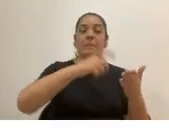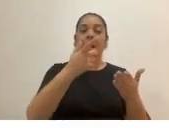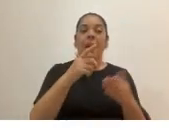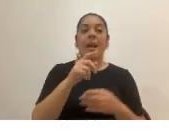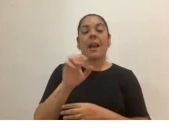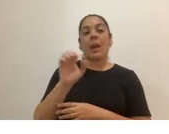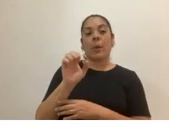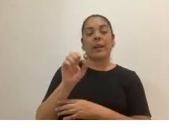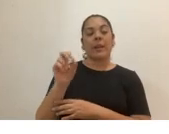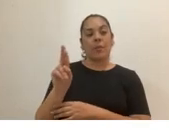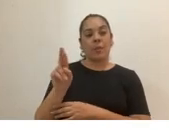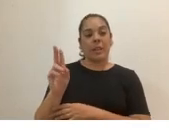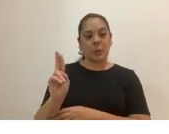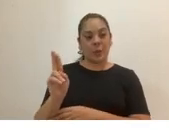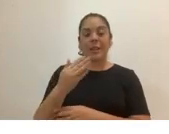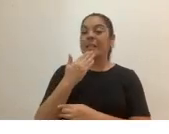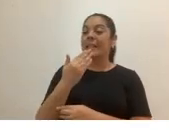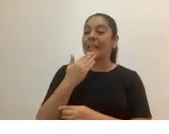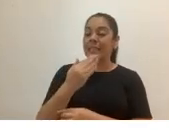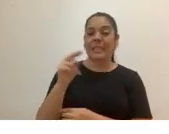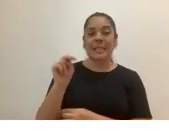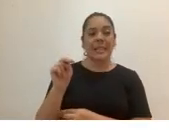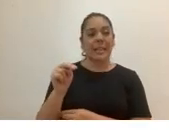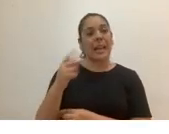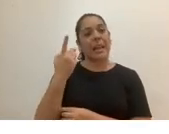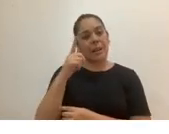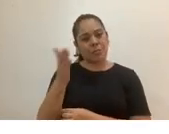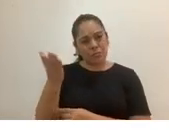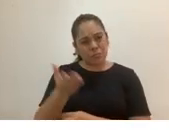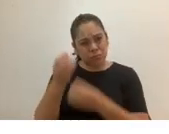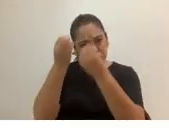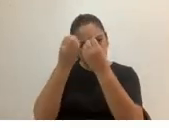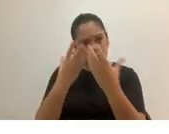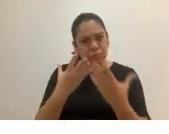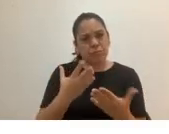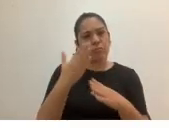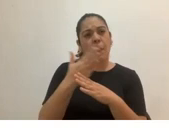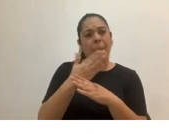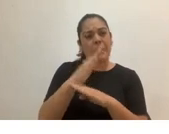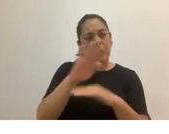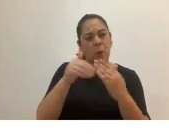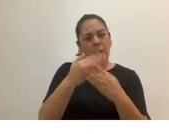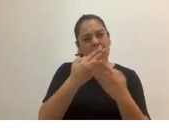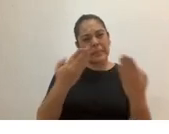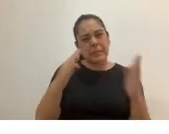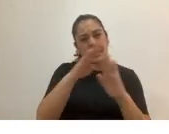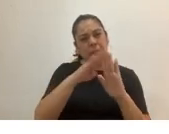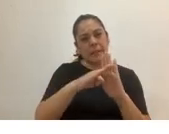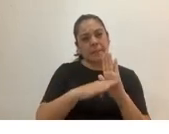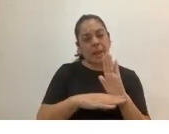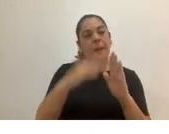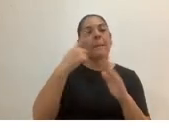Rodríguez Ugalde Natalia de verdad muchísimas gracias por compartirnos todas estas herramientas el día de hoy para que podamos